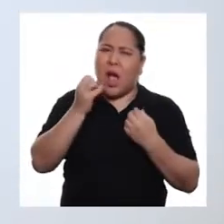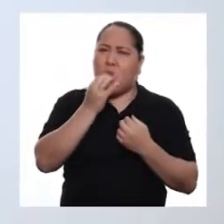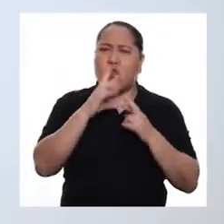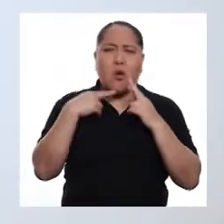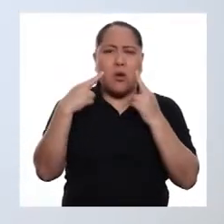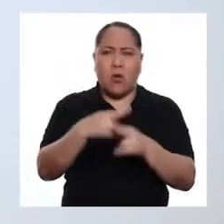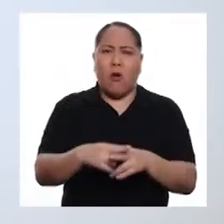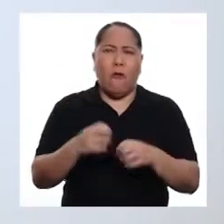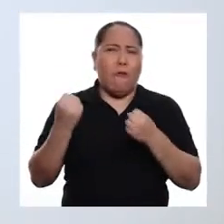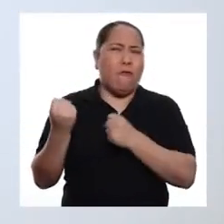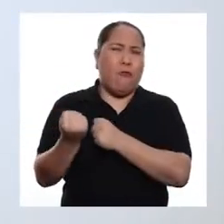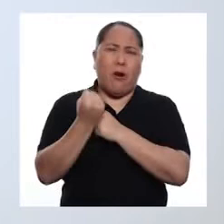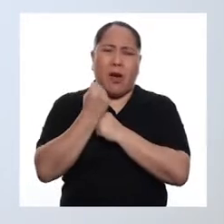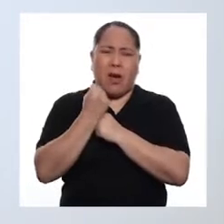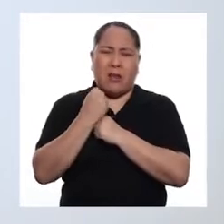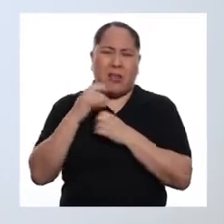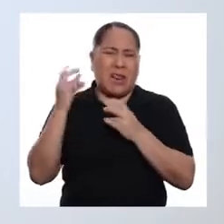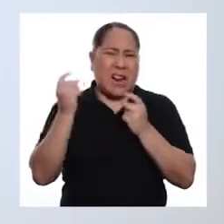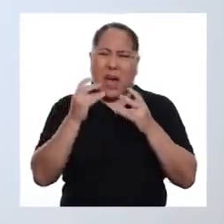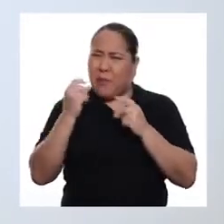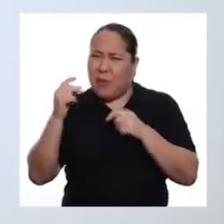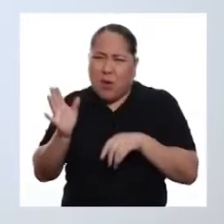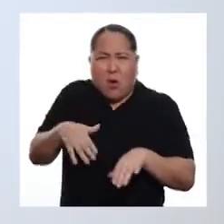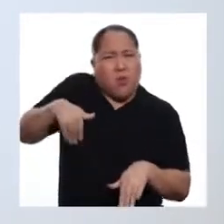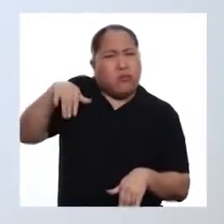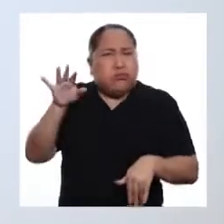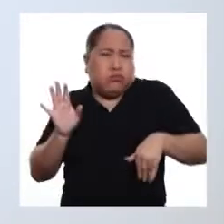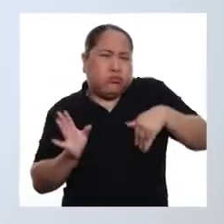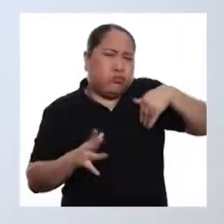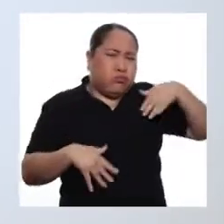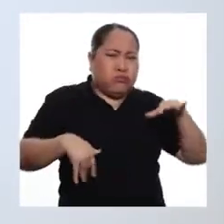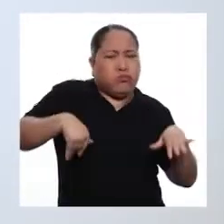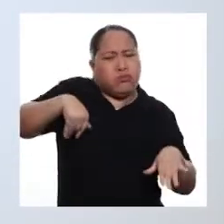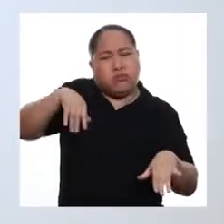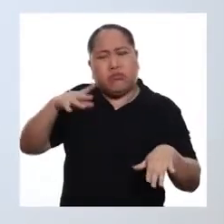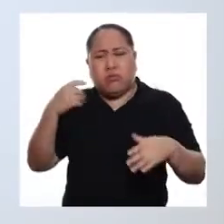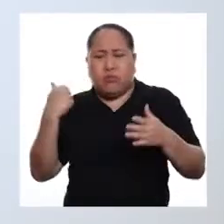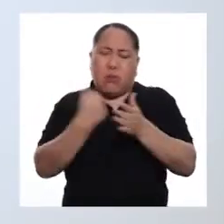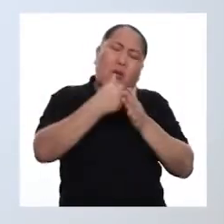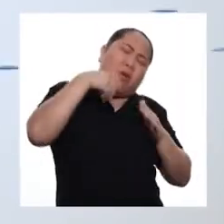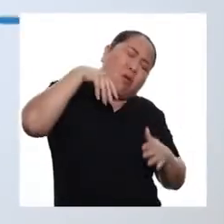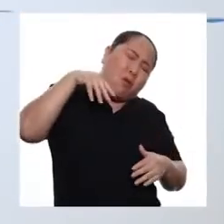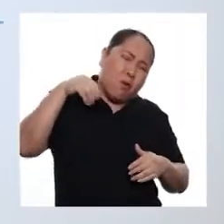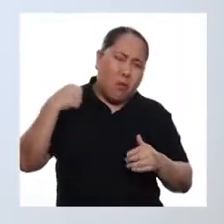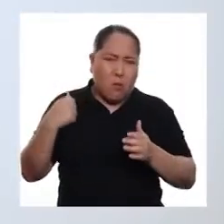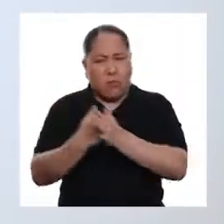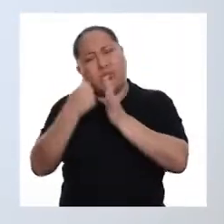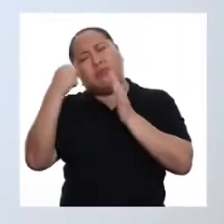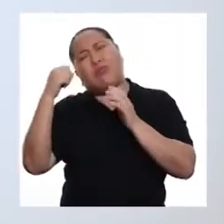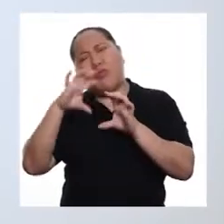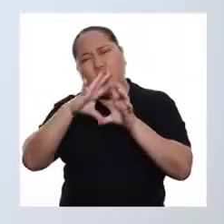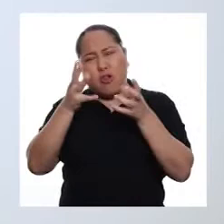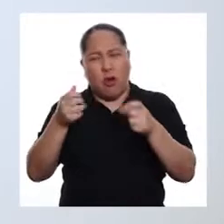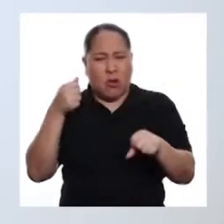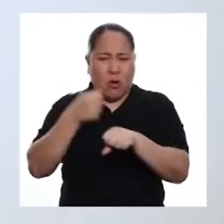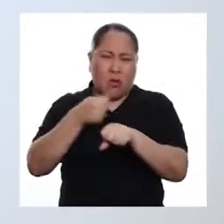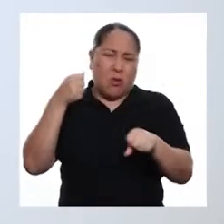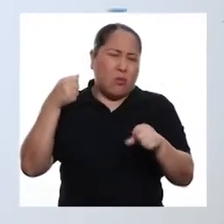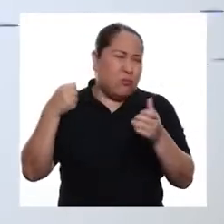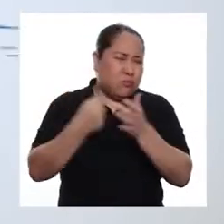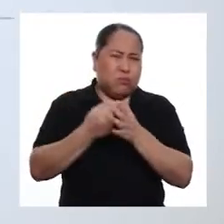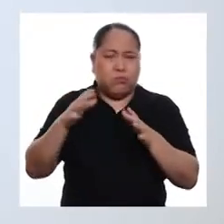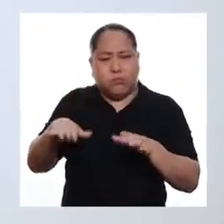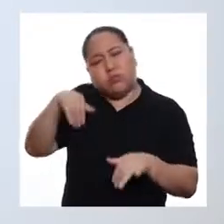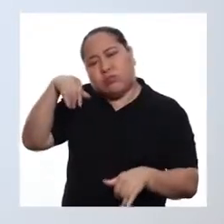torrentosos. En donde se mueven muy rápido. Y chocan con rocas. Y se llevan todo a su paso.